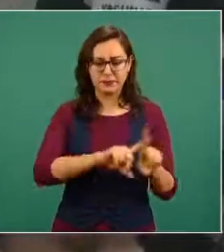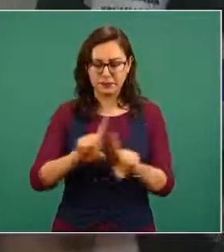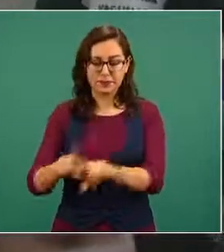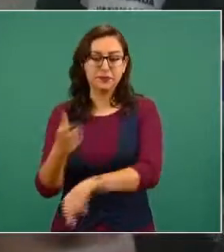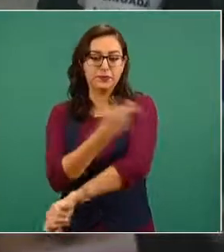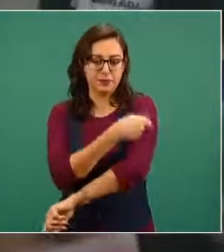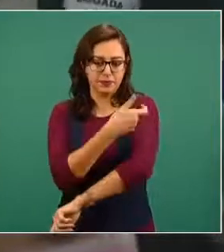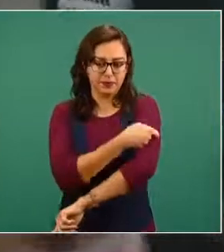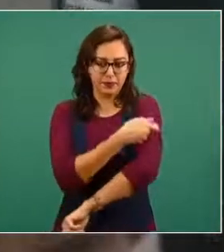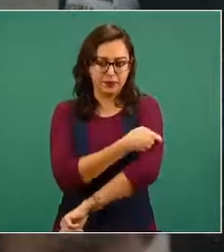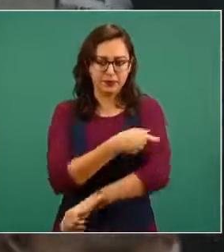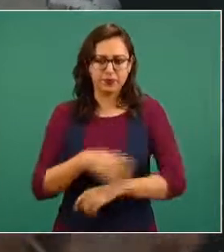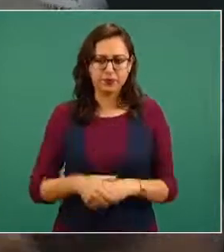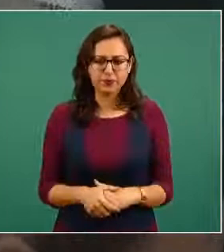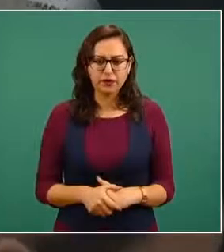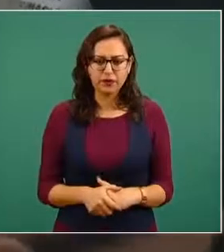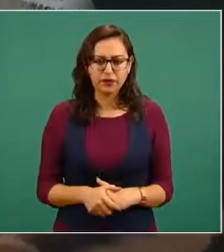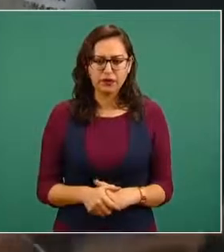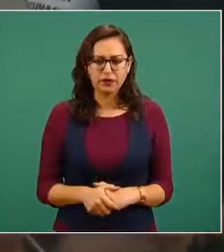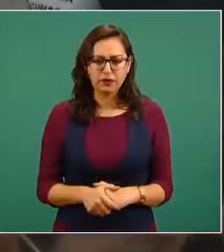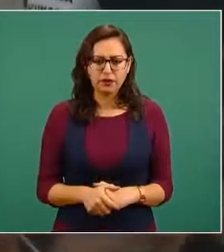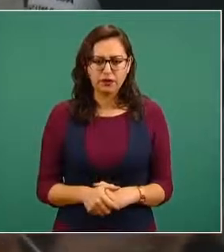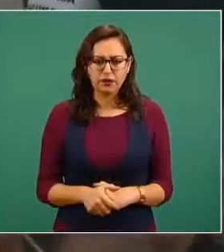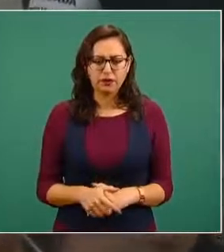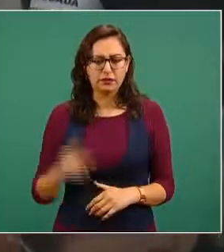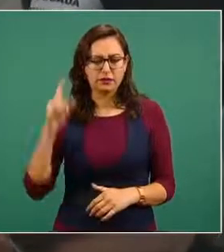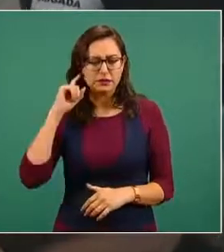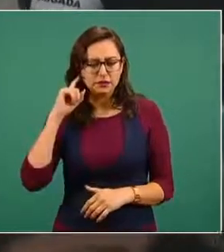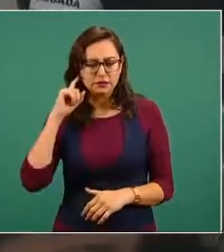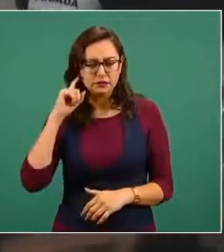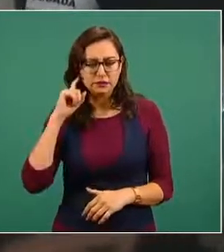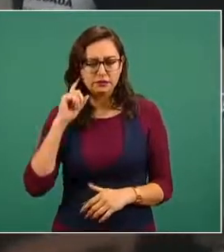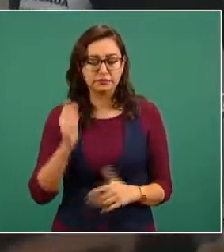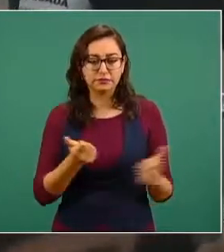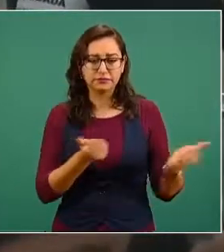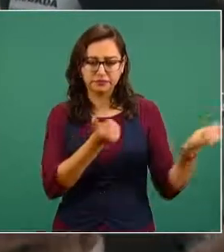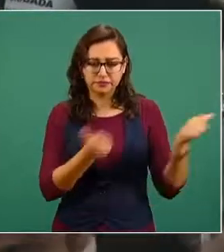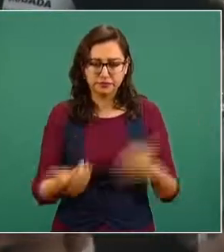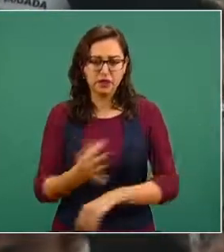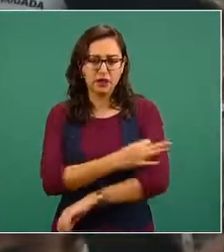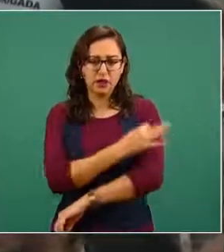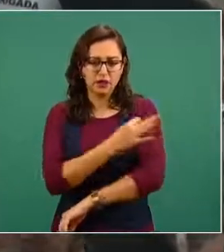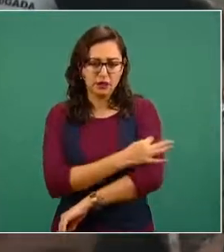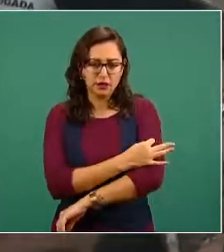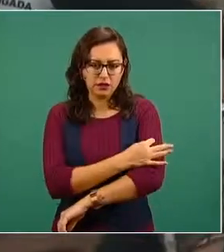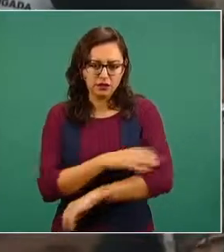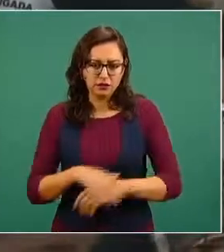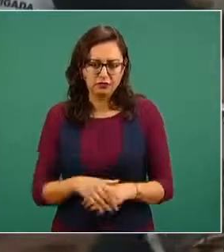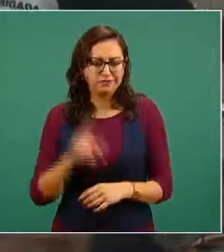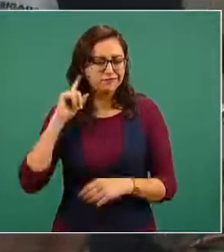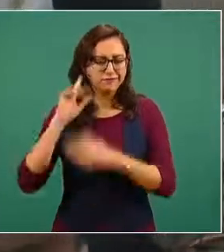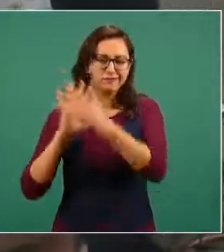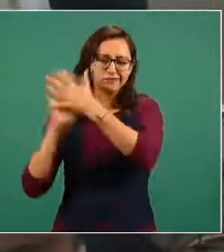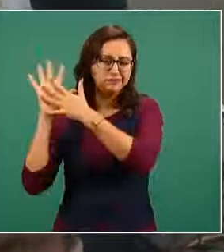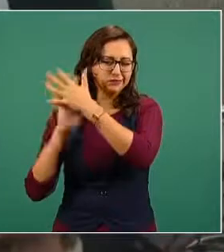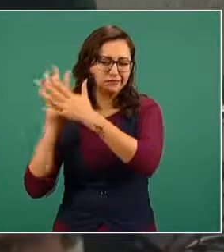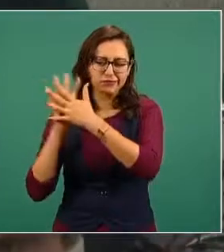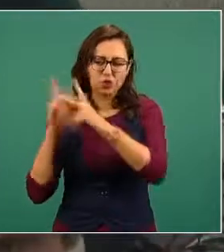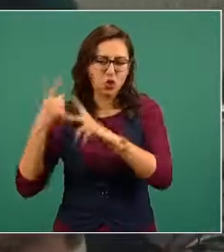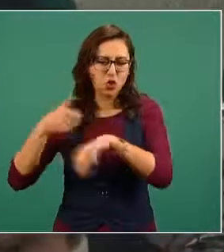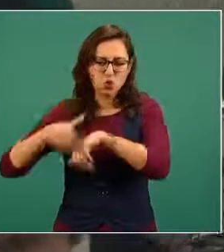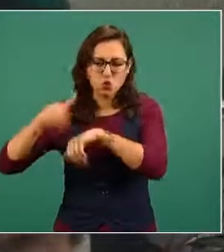Nuestro hospital recibió 1.375 dosis, de las cuales hemos aplicado exactamente 1.069 dosis,